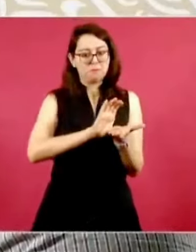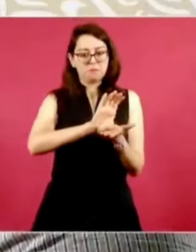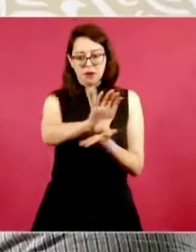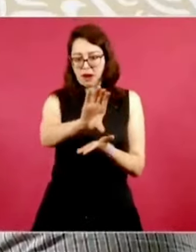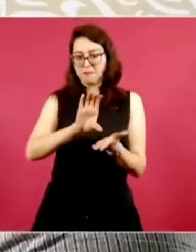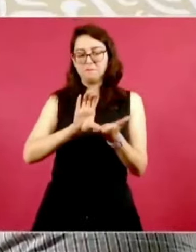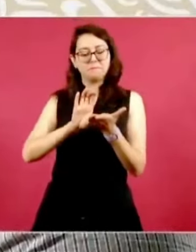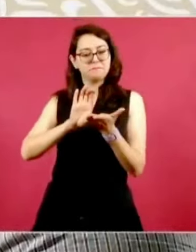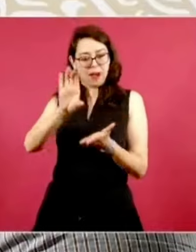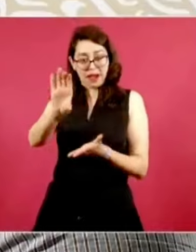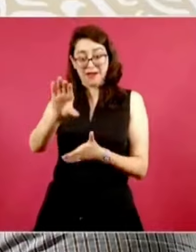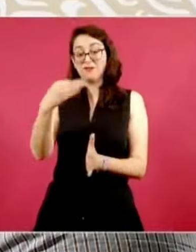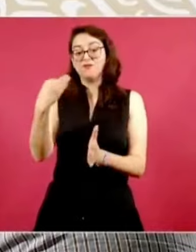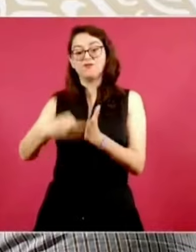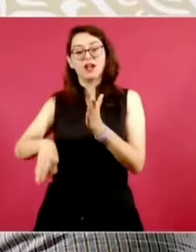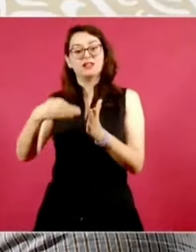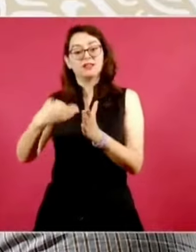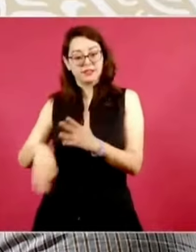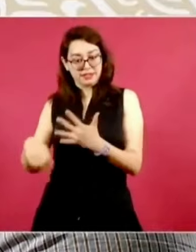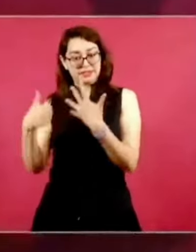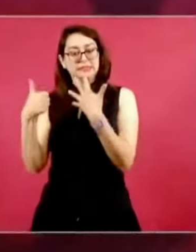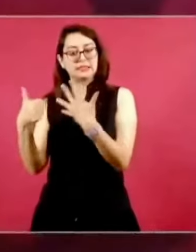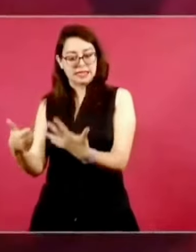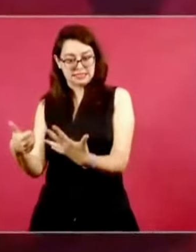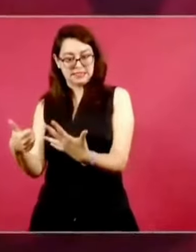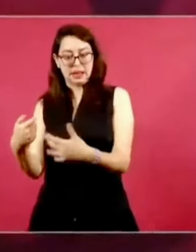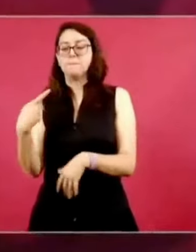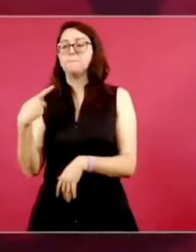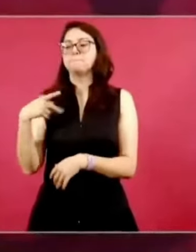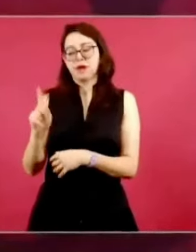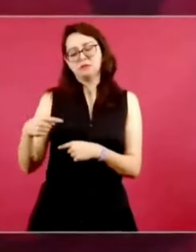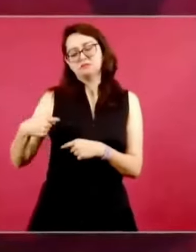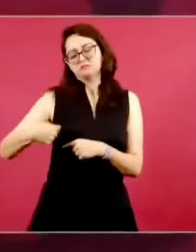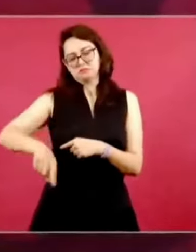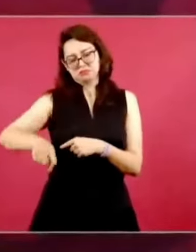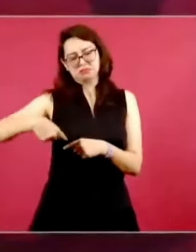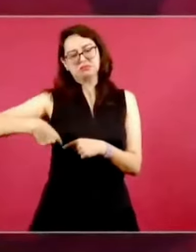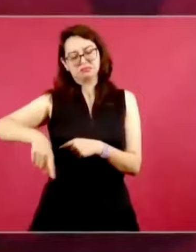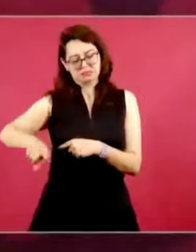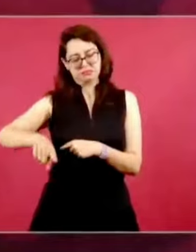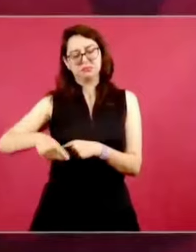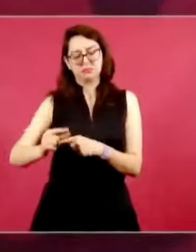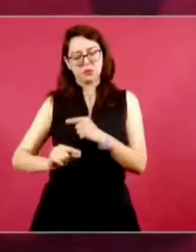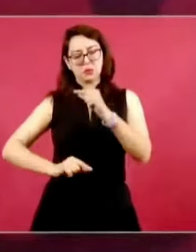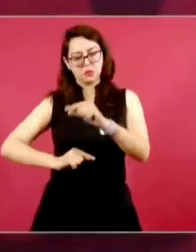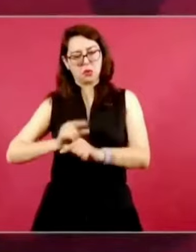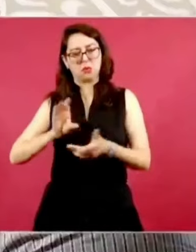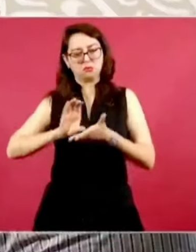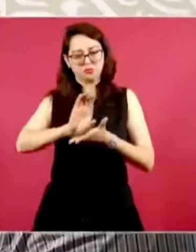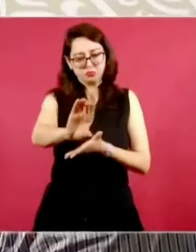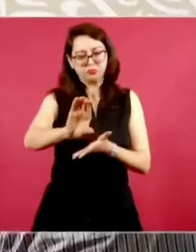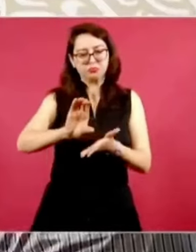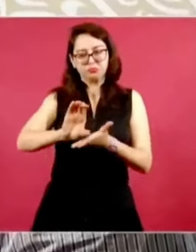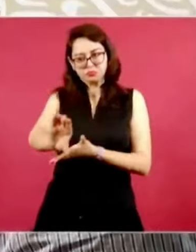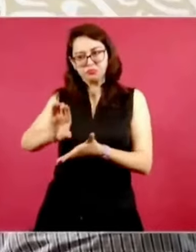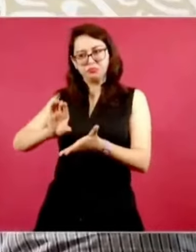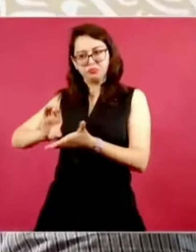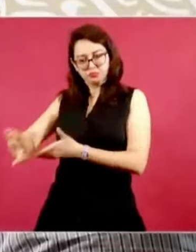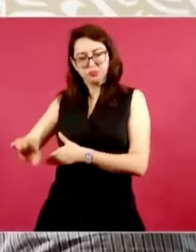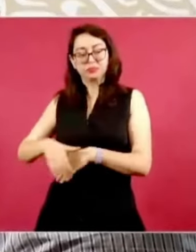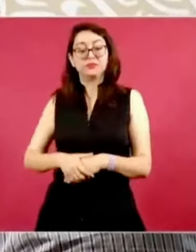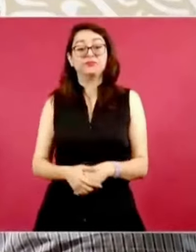nos faltan seis. Pero ya en esta semana… Quiero agradecerles también a los dueños de los